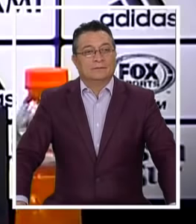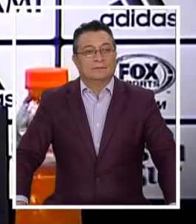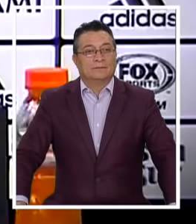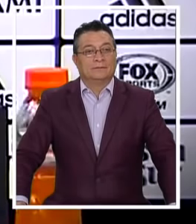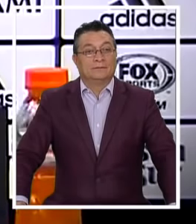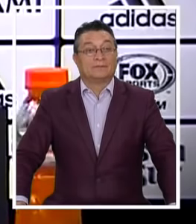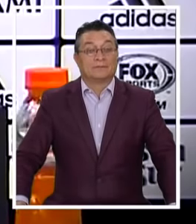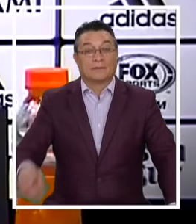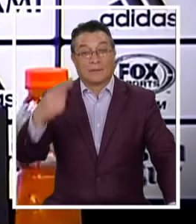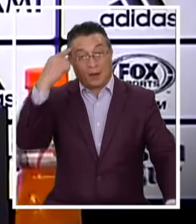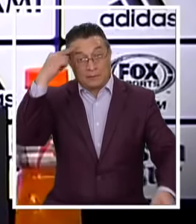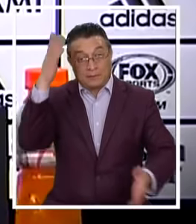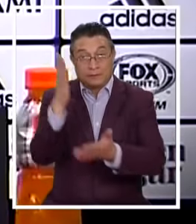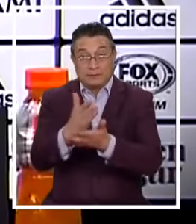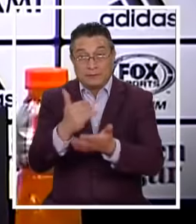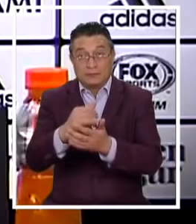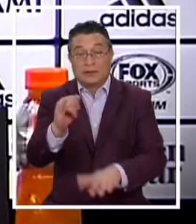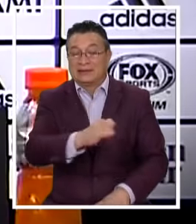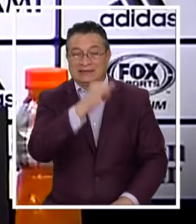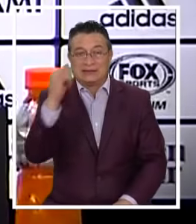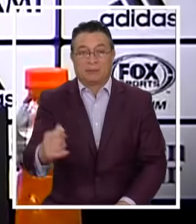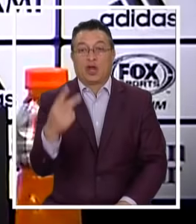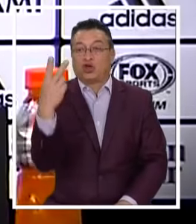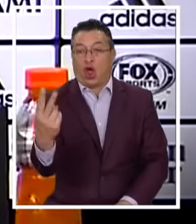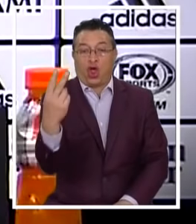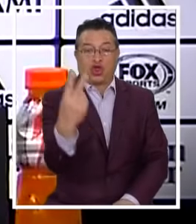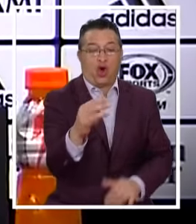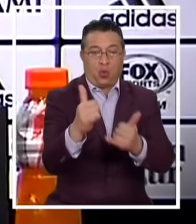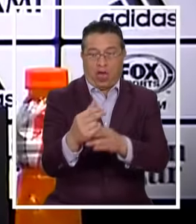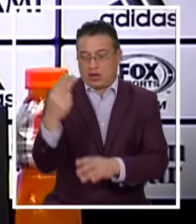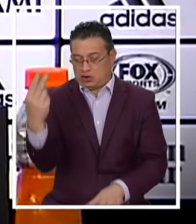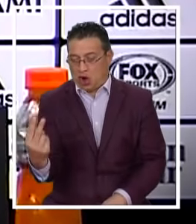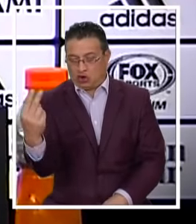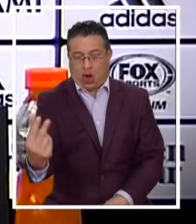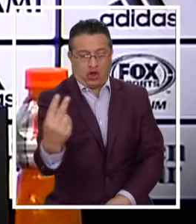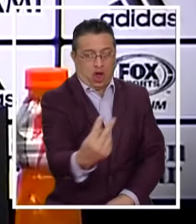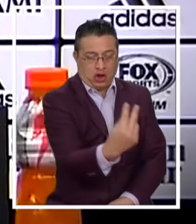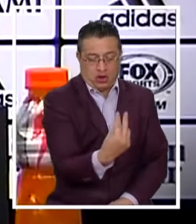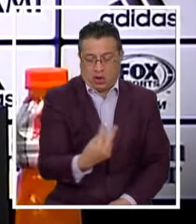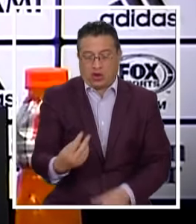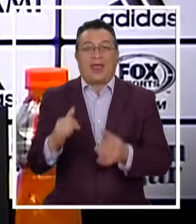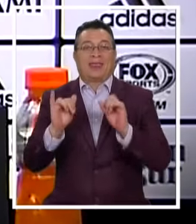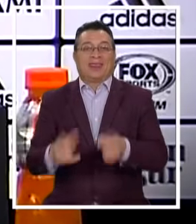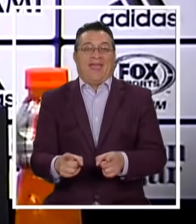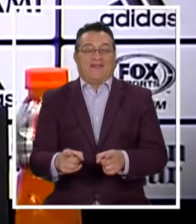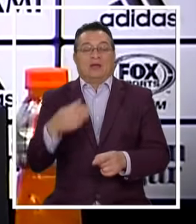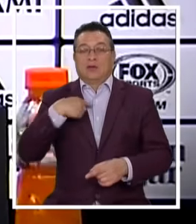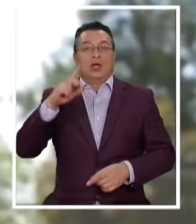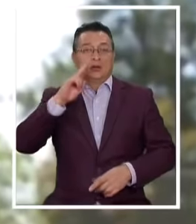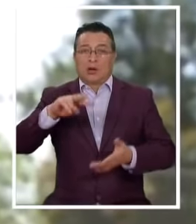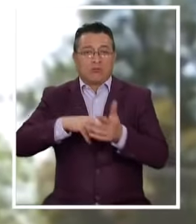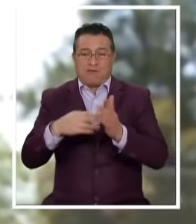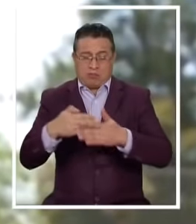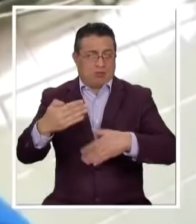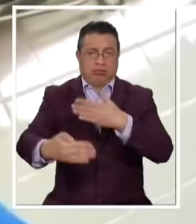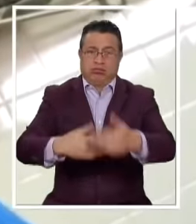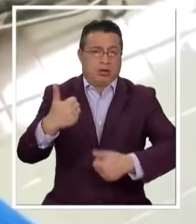La idea siempre Es tener Dos jugadores por puesto Para poder Competir Toda la temporada Sin inconvenientes